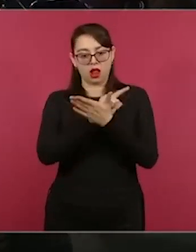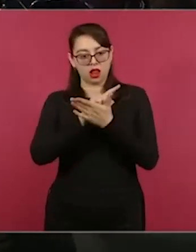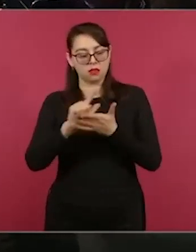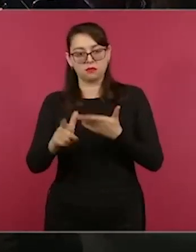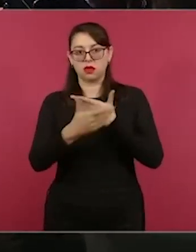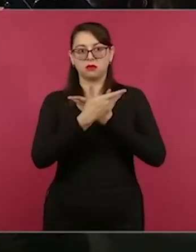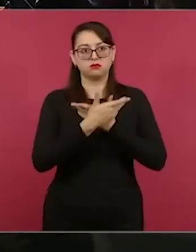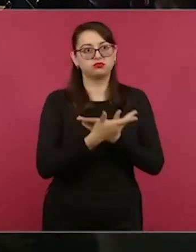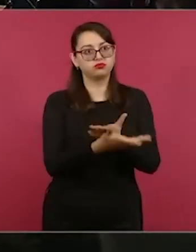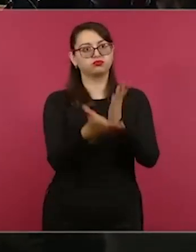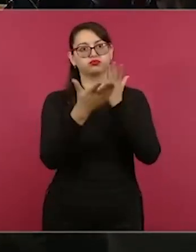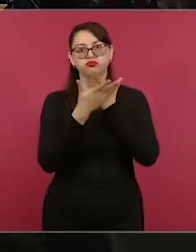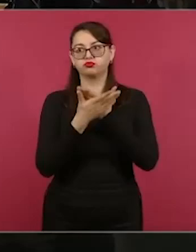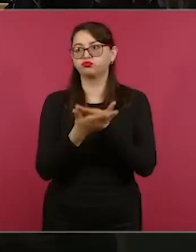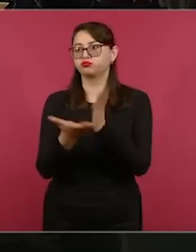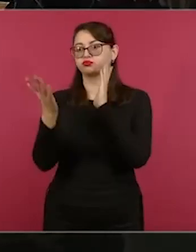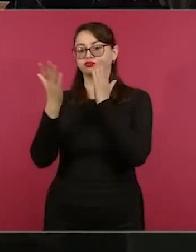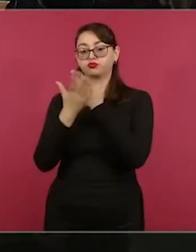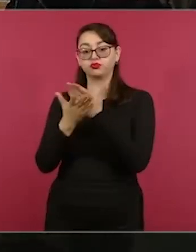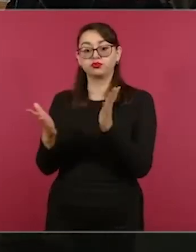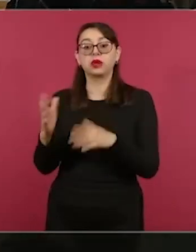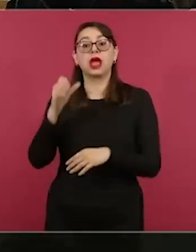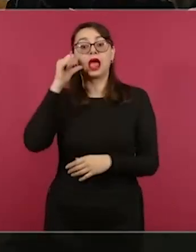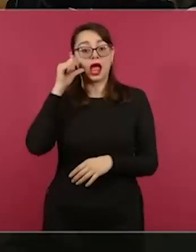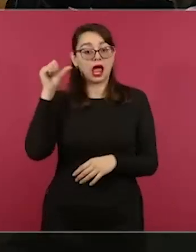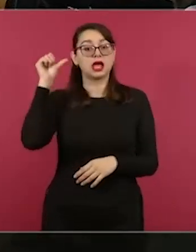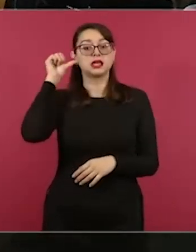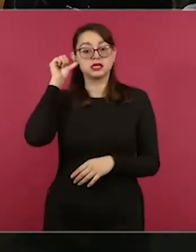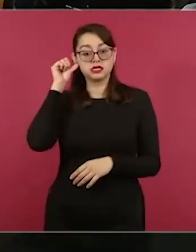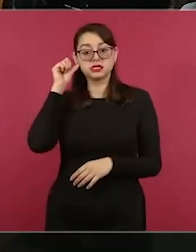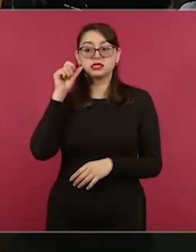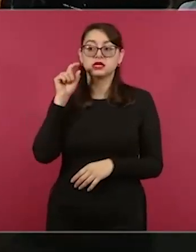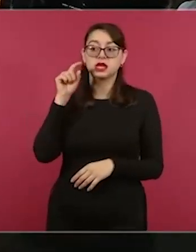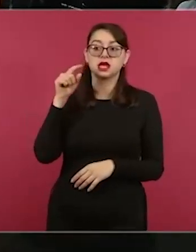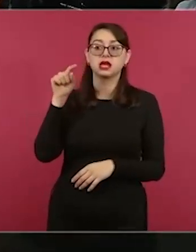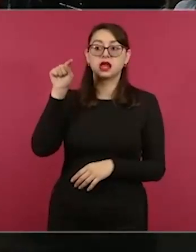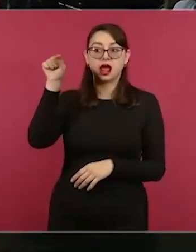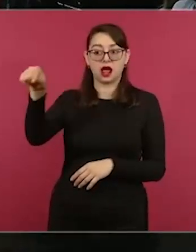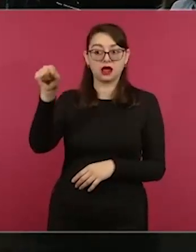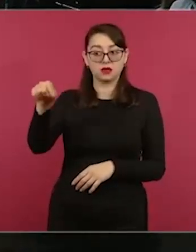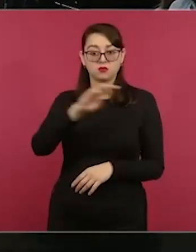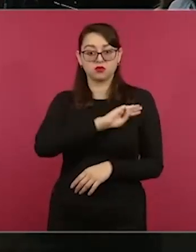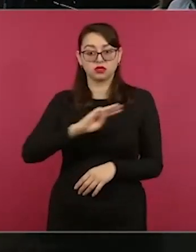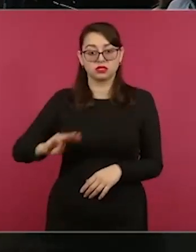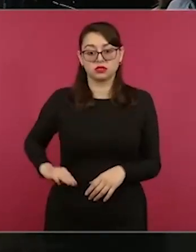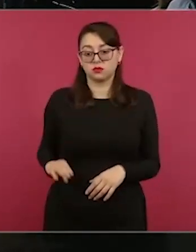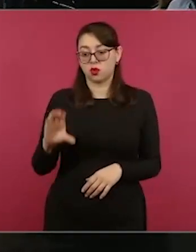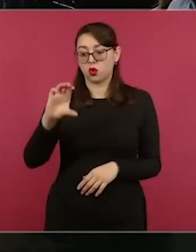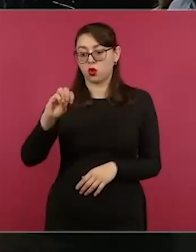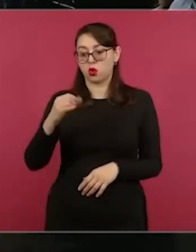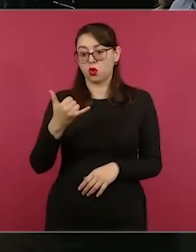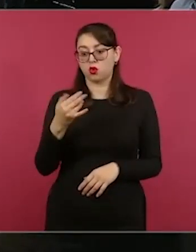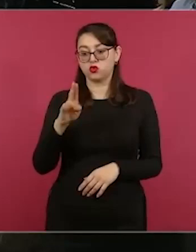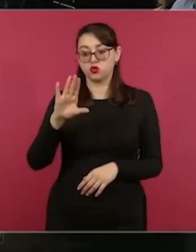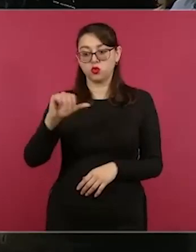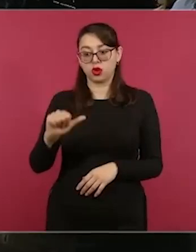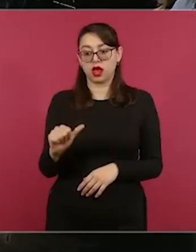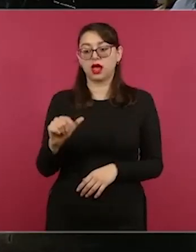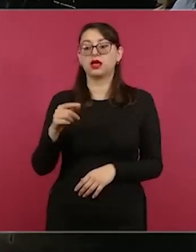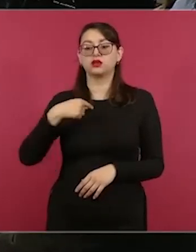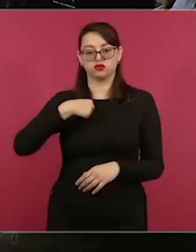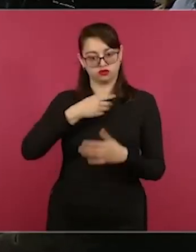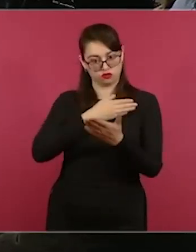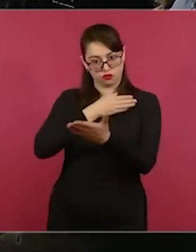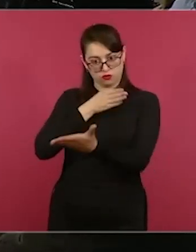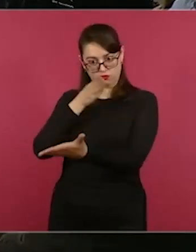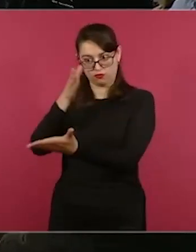de ayer estuvimos haciendo recorrido. Yo estuve en el municipio de Coyuca de Benítez, que también tuvo algunas afectaciones,